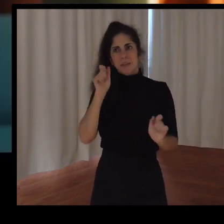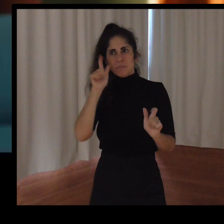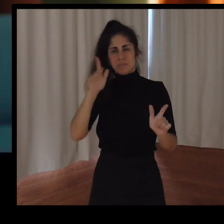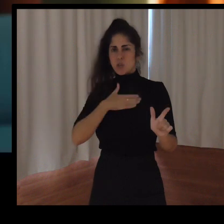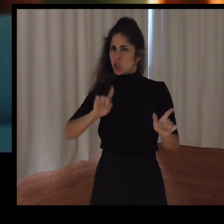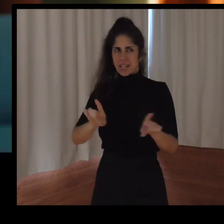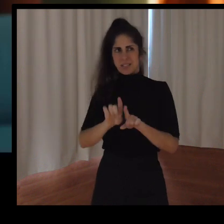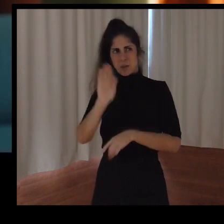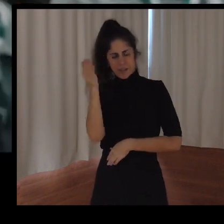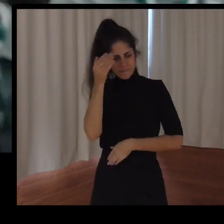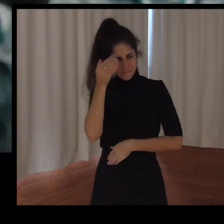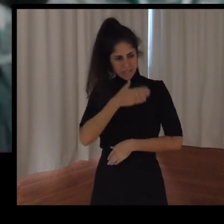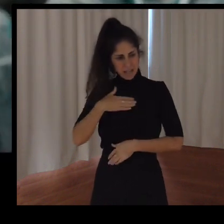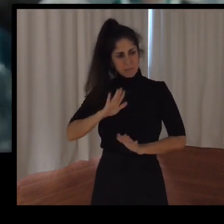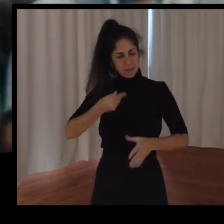No era igual que los demás.